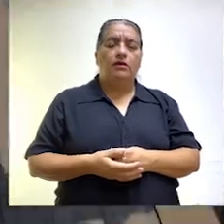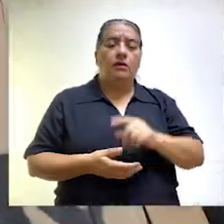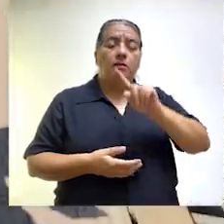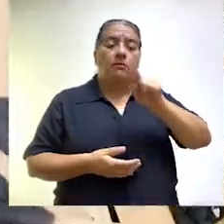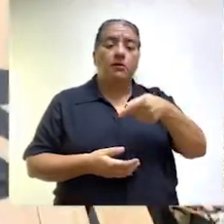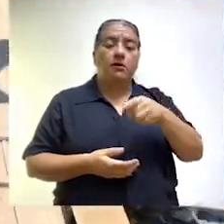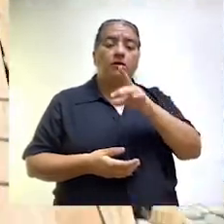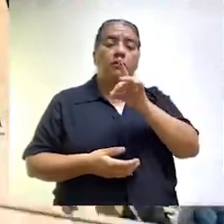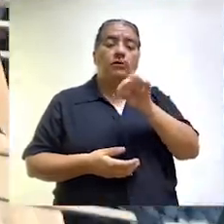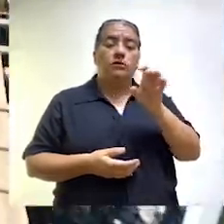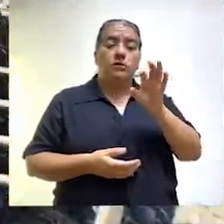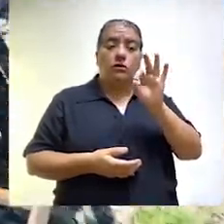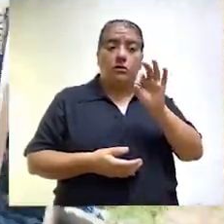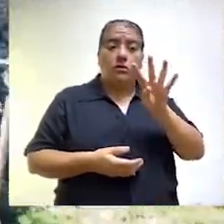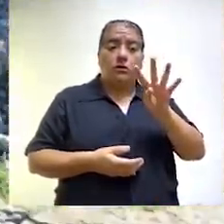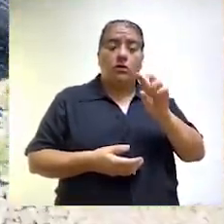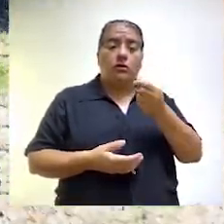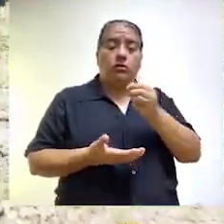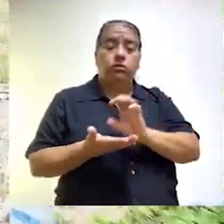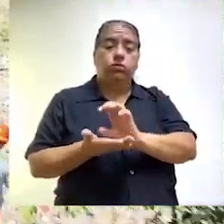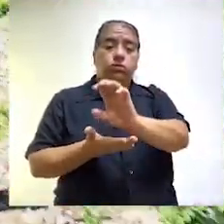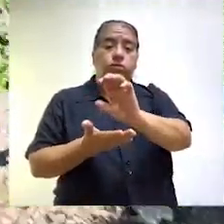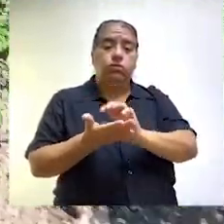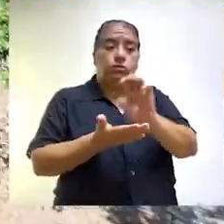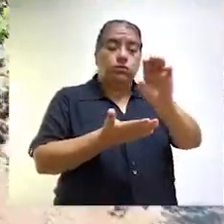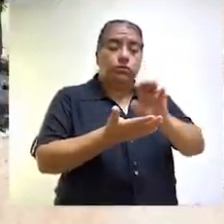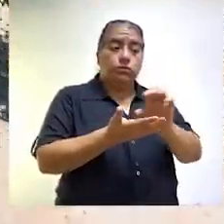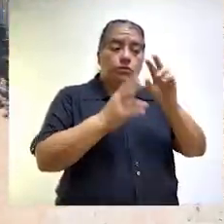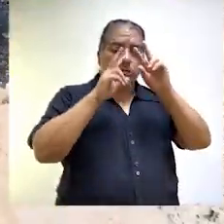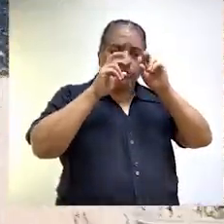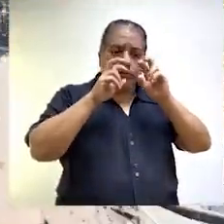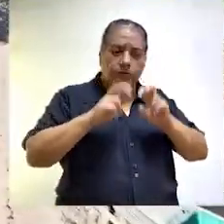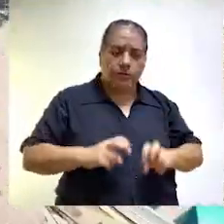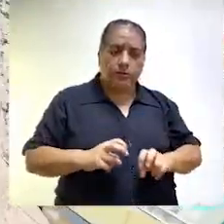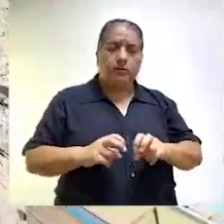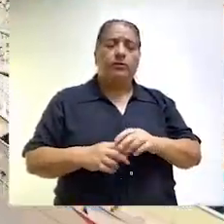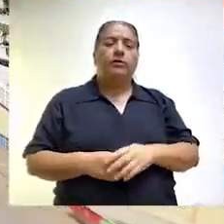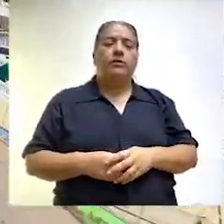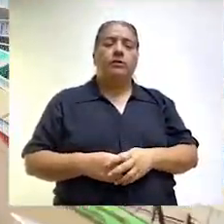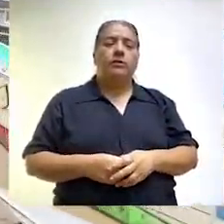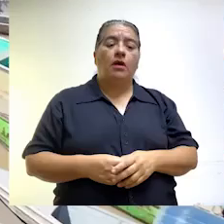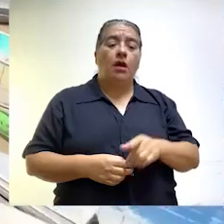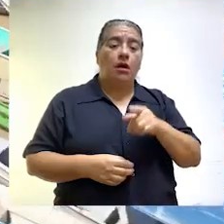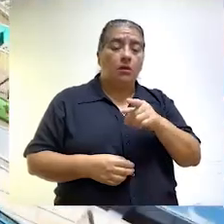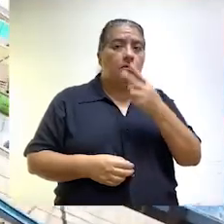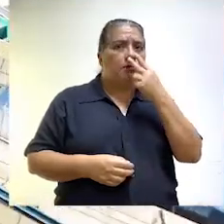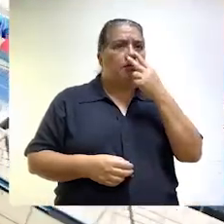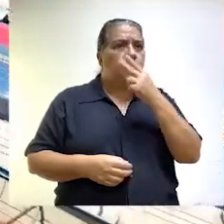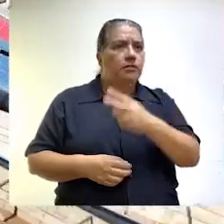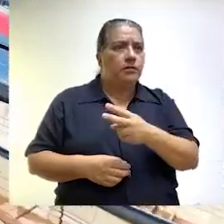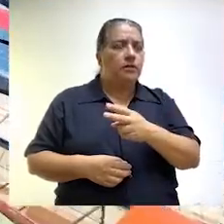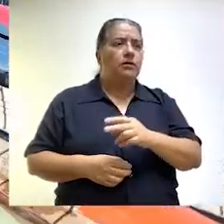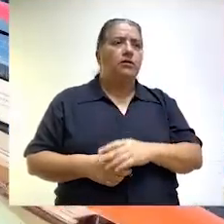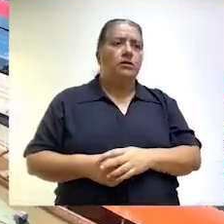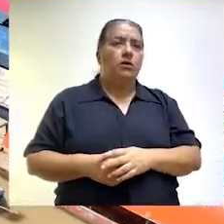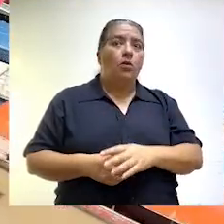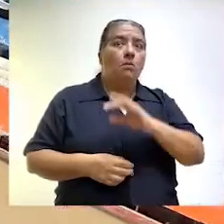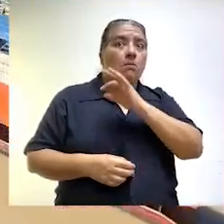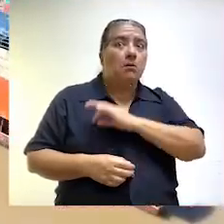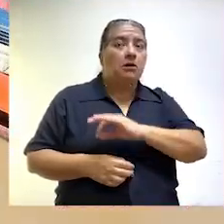las 1.874 inversiones que fueron analizadas en el marco de esta evaluación de impacto, han generado